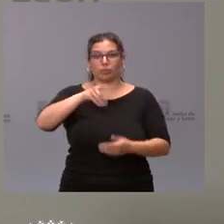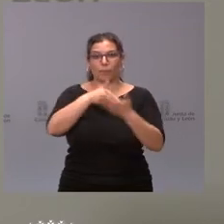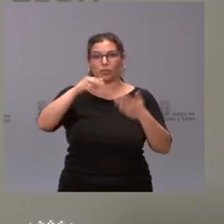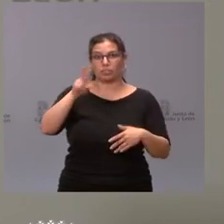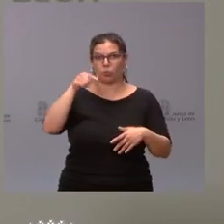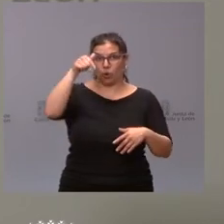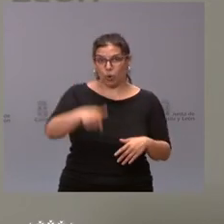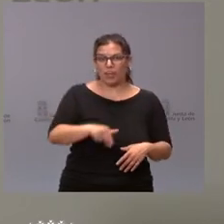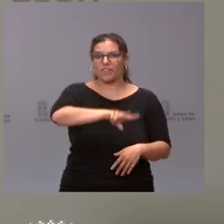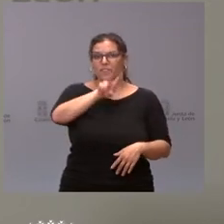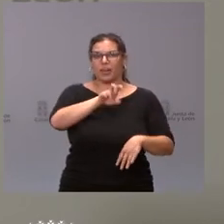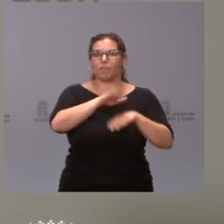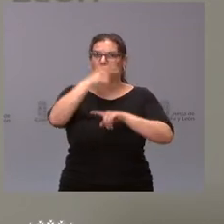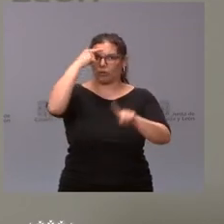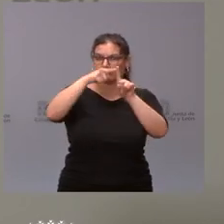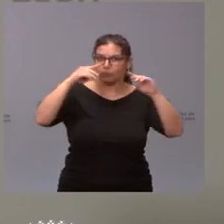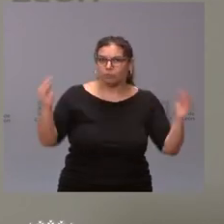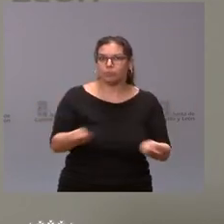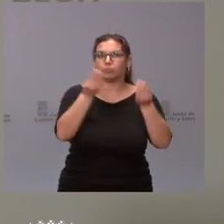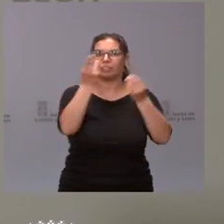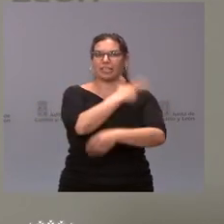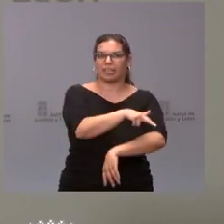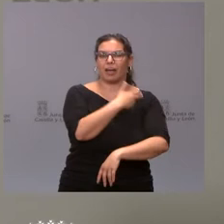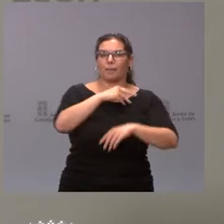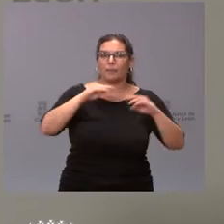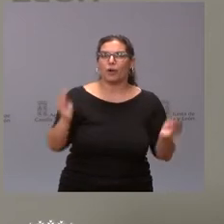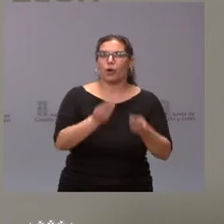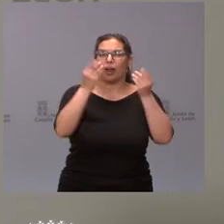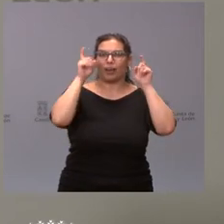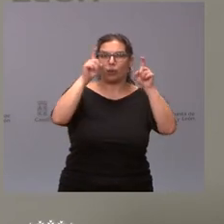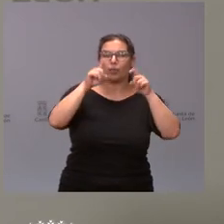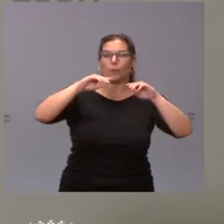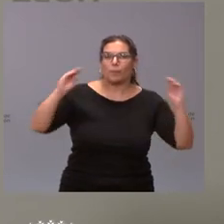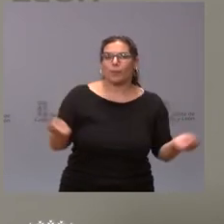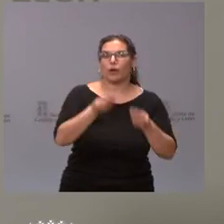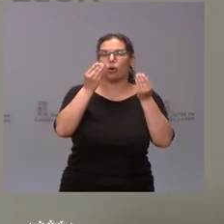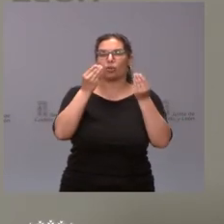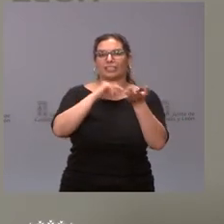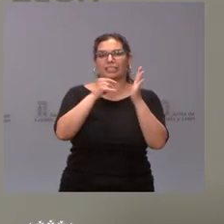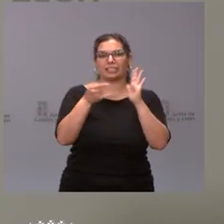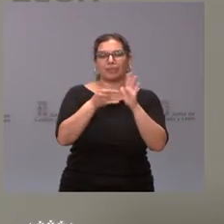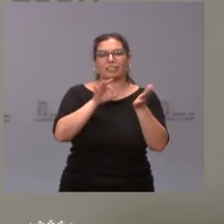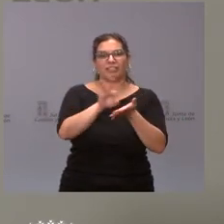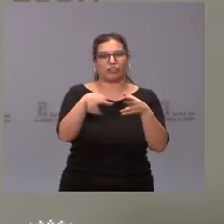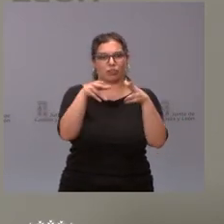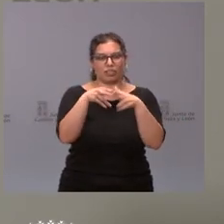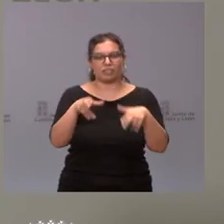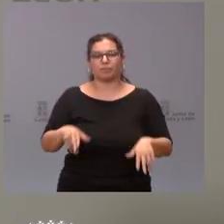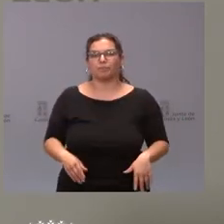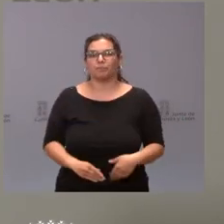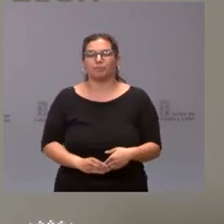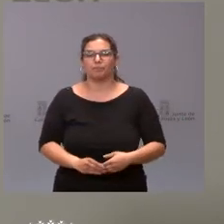van a servir a esa finalidad, a una mejor sanidad, a una mejor educación, a un mejor sistema de servicios sociales.